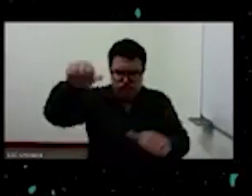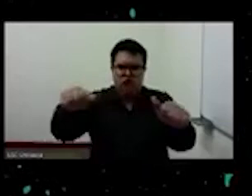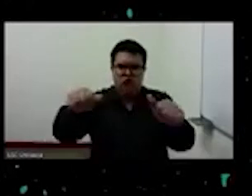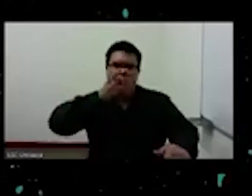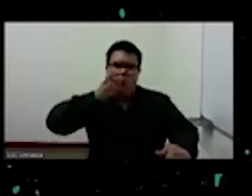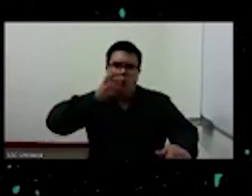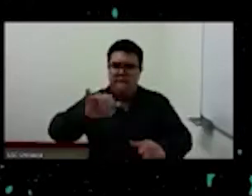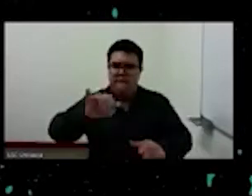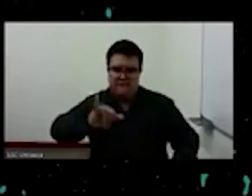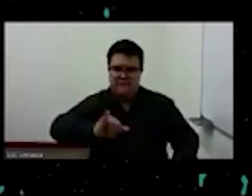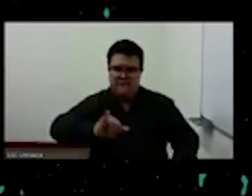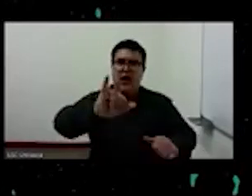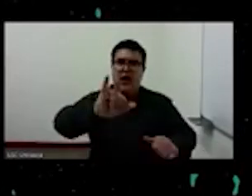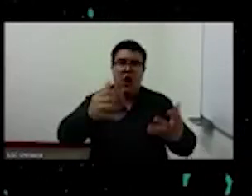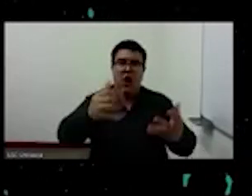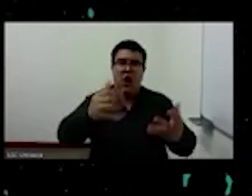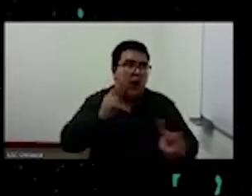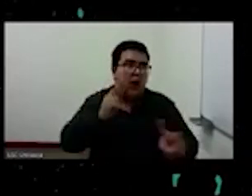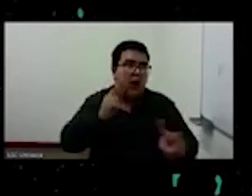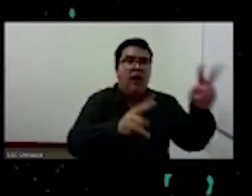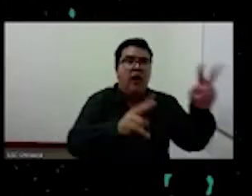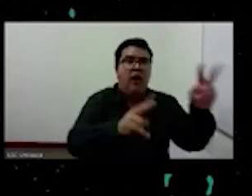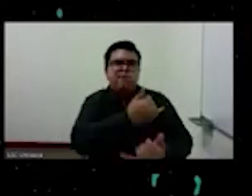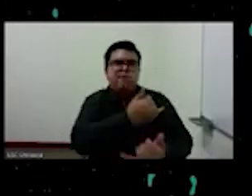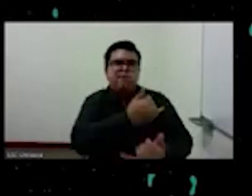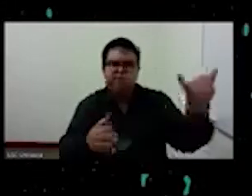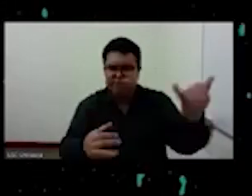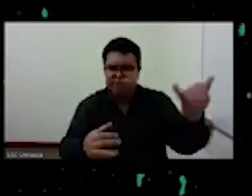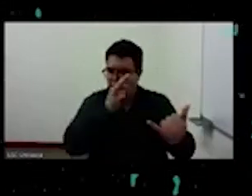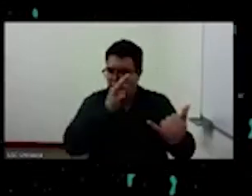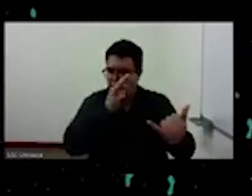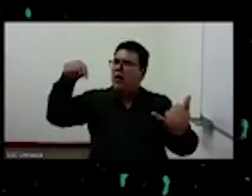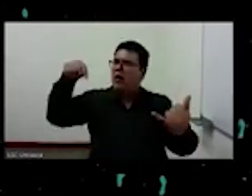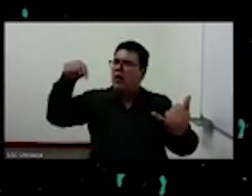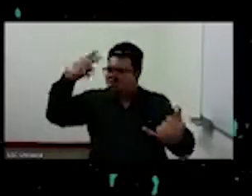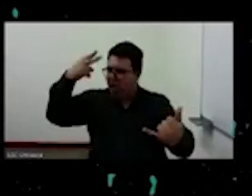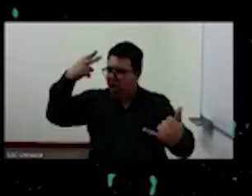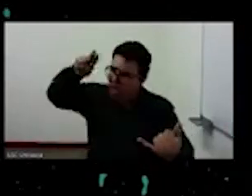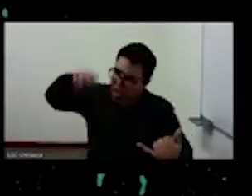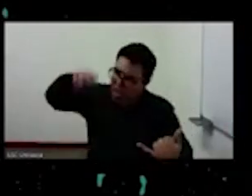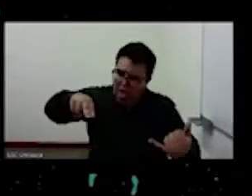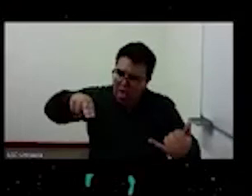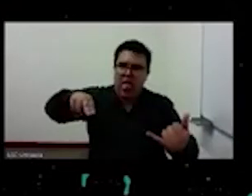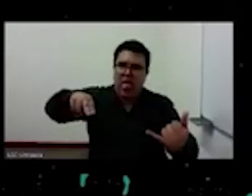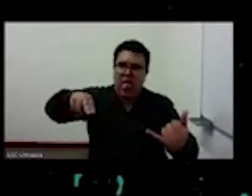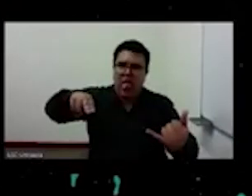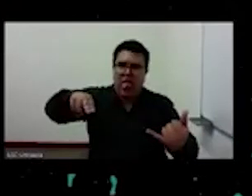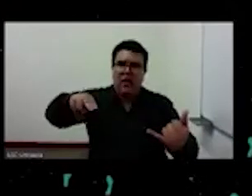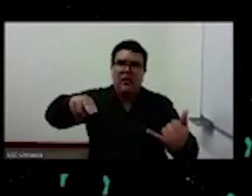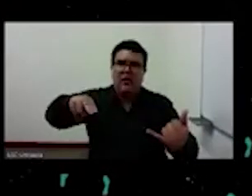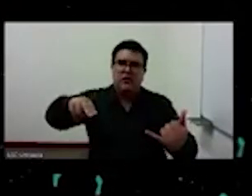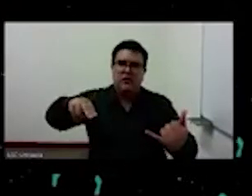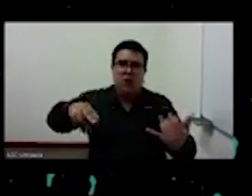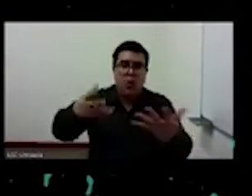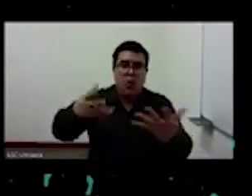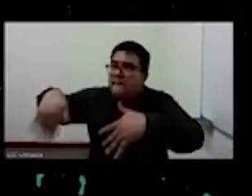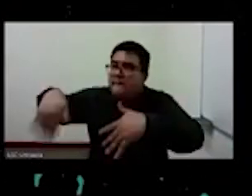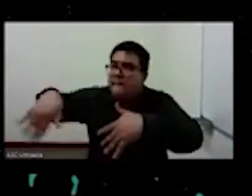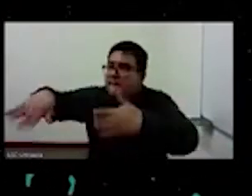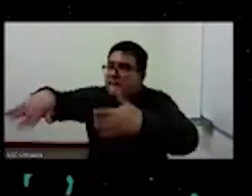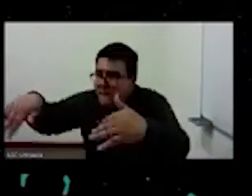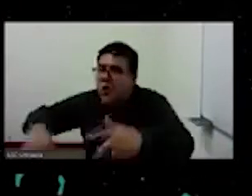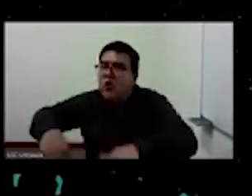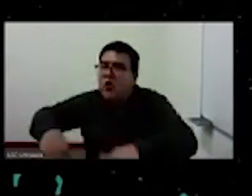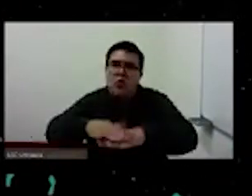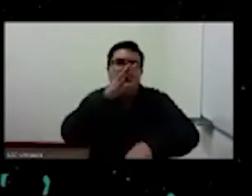existen porque ellas existen, y de las cosas que no existen